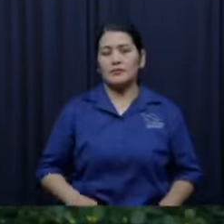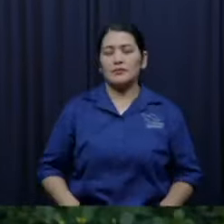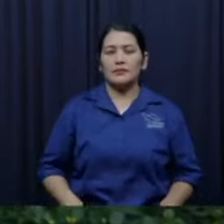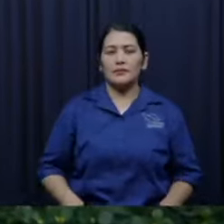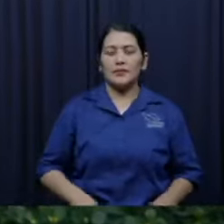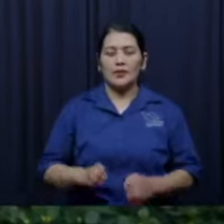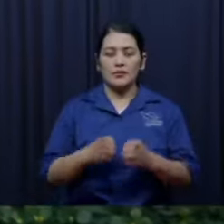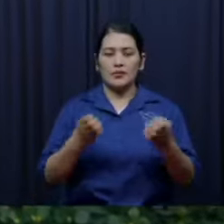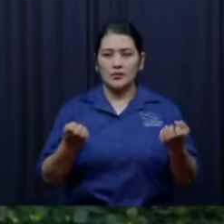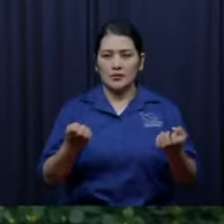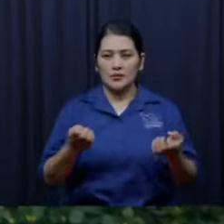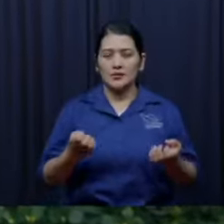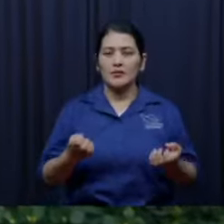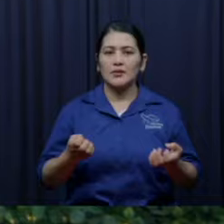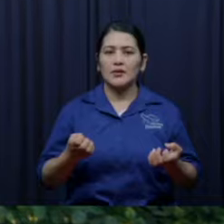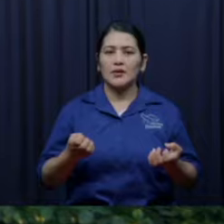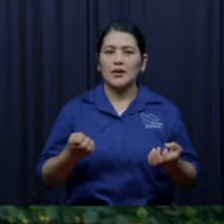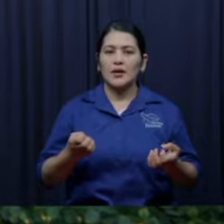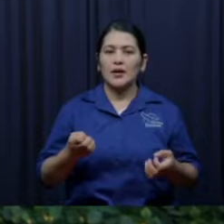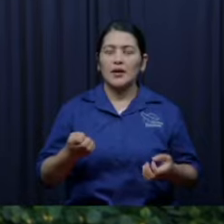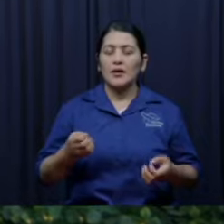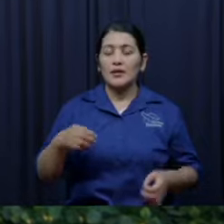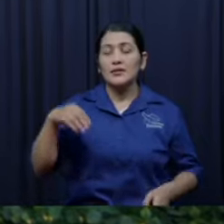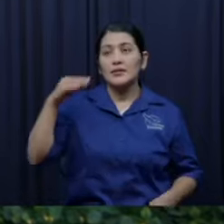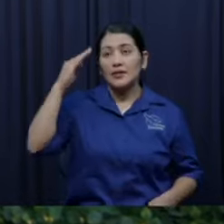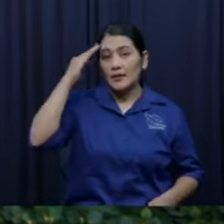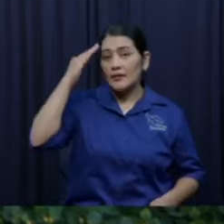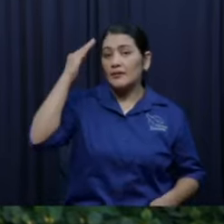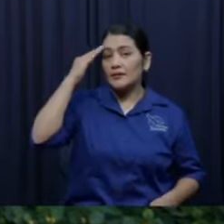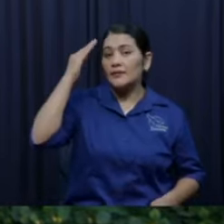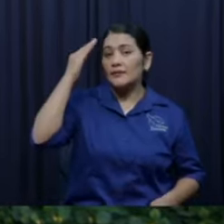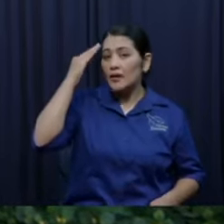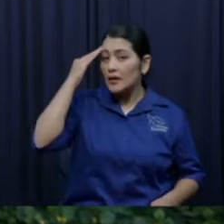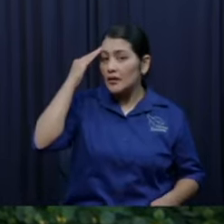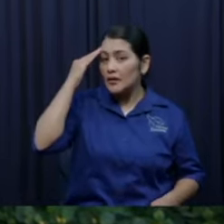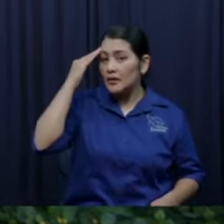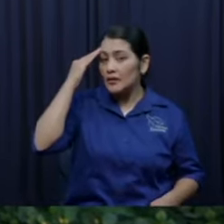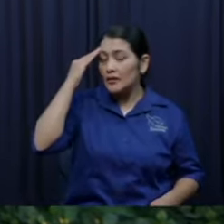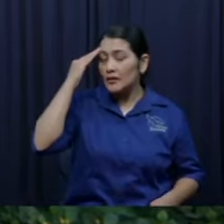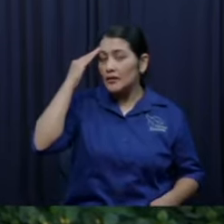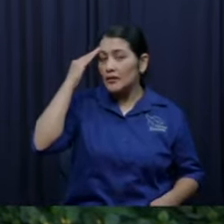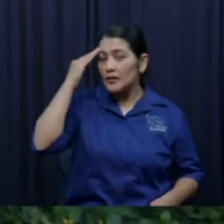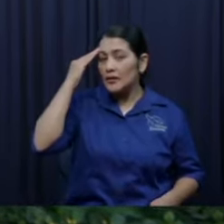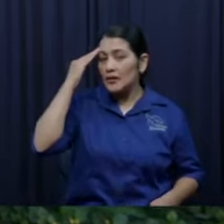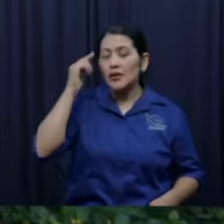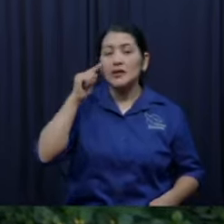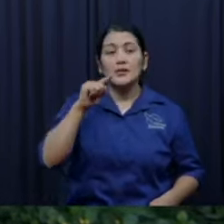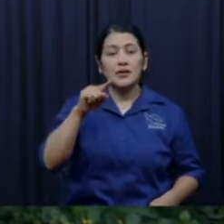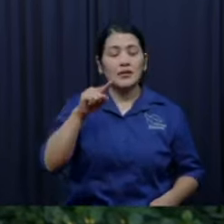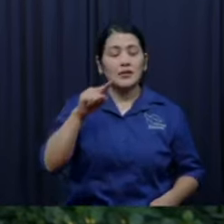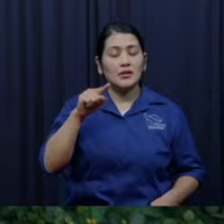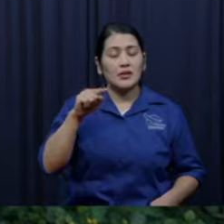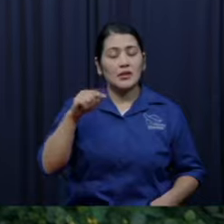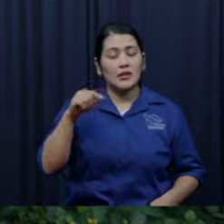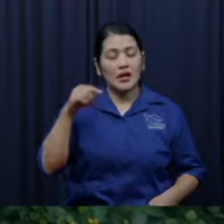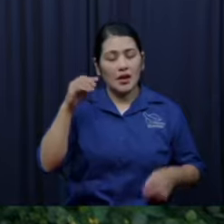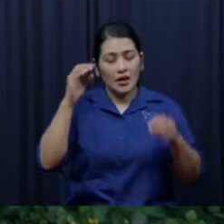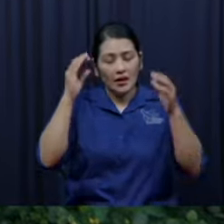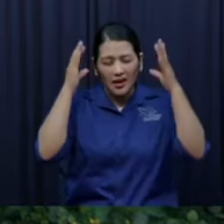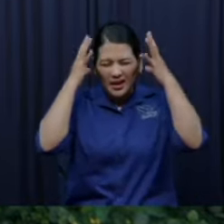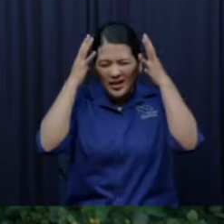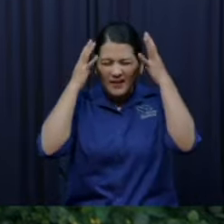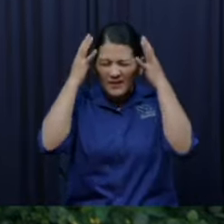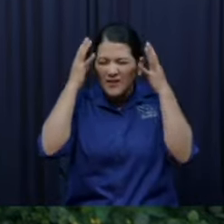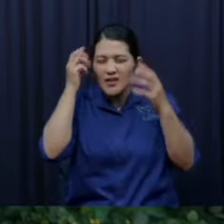examen y el doctor le dice por eso es que le duele la cabeza cuando lee yo por eso no leo la